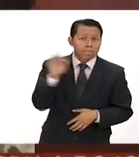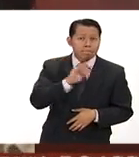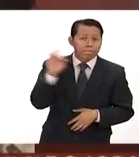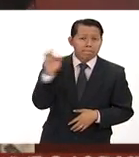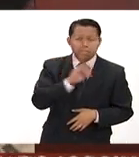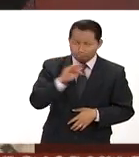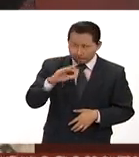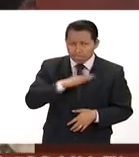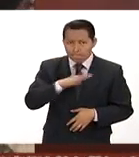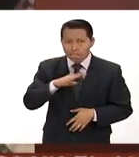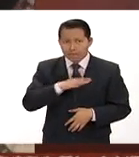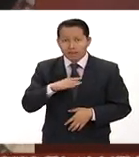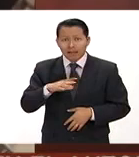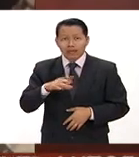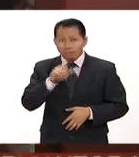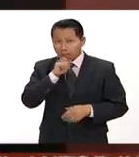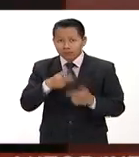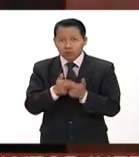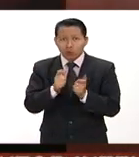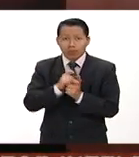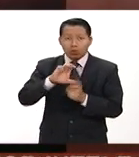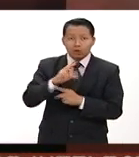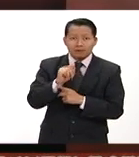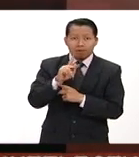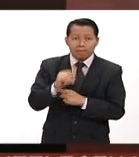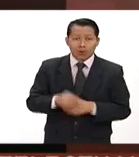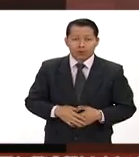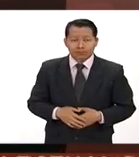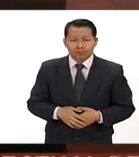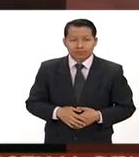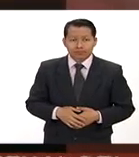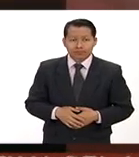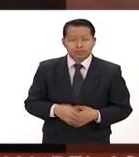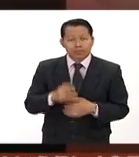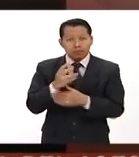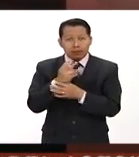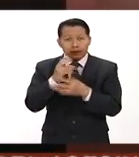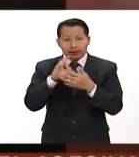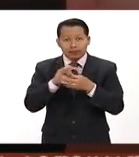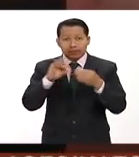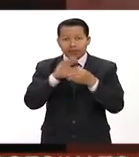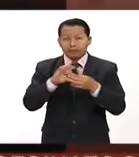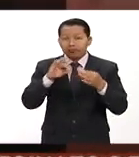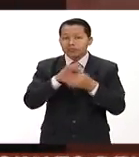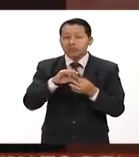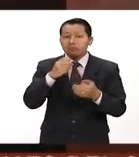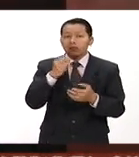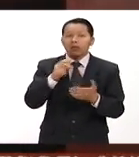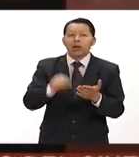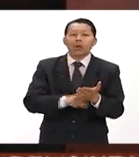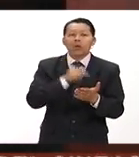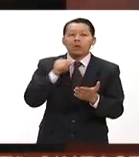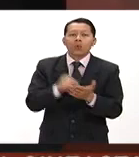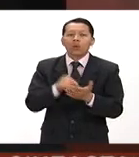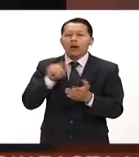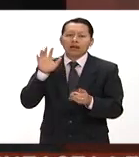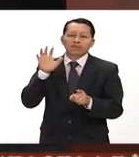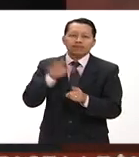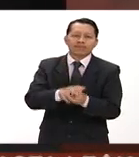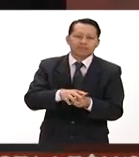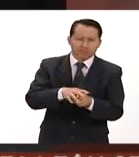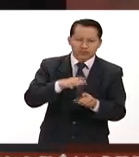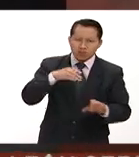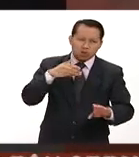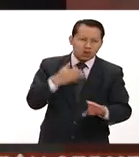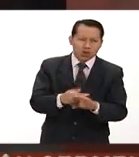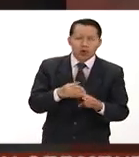de los hijos del Chapo. Pero dijo que en el lugar donde se realizó el ataque es una zona